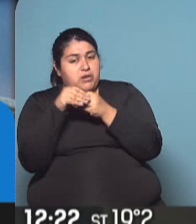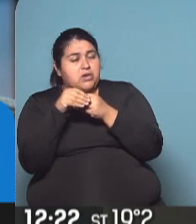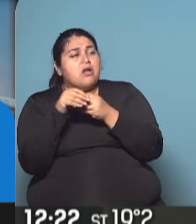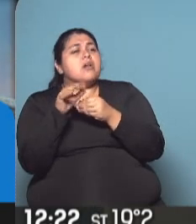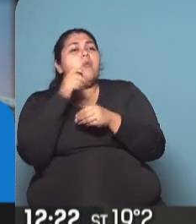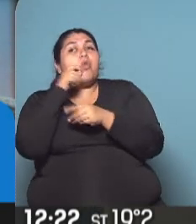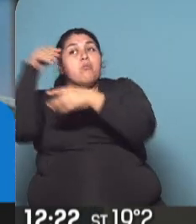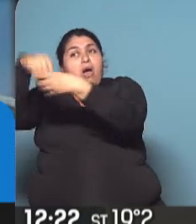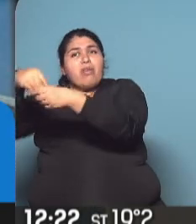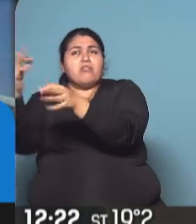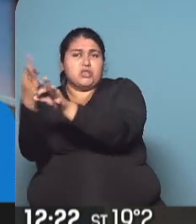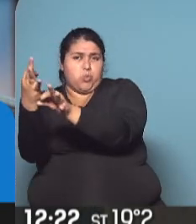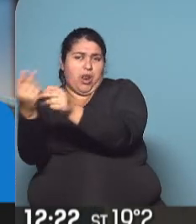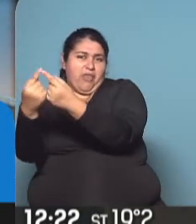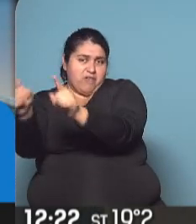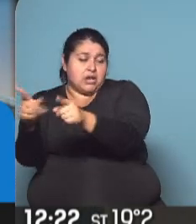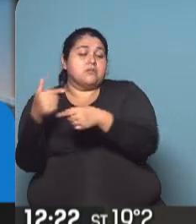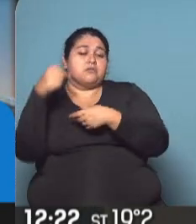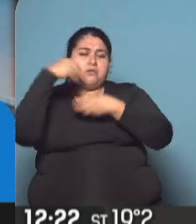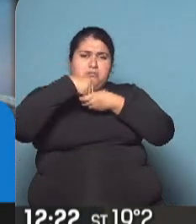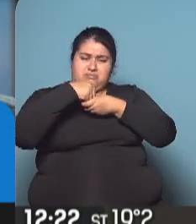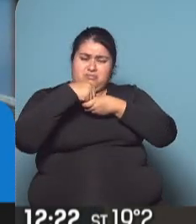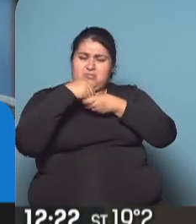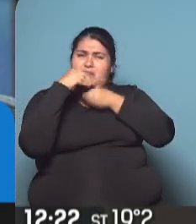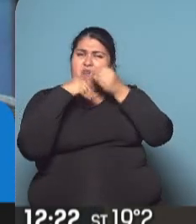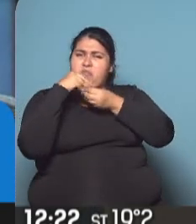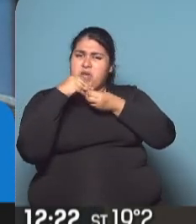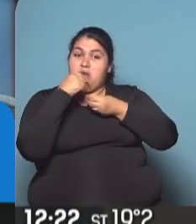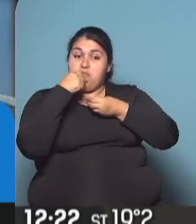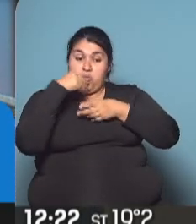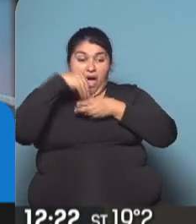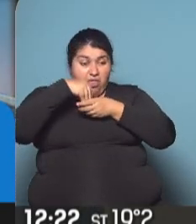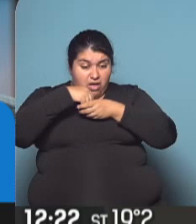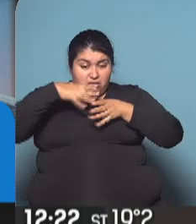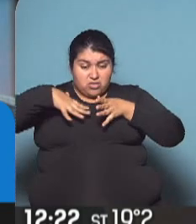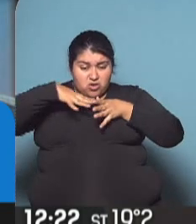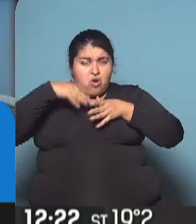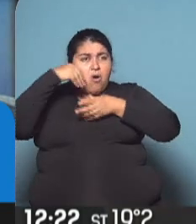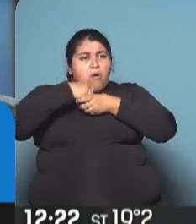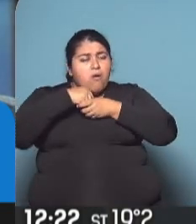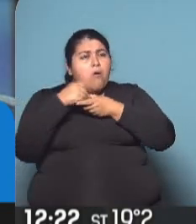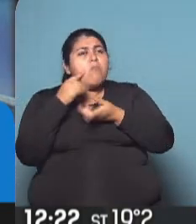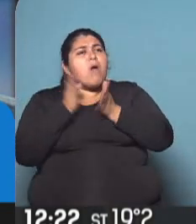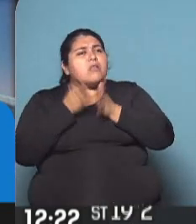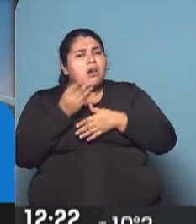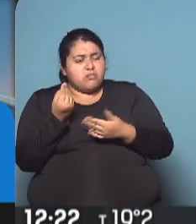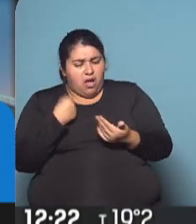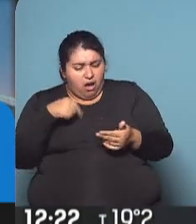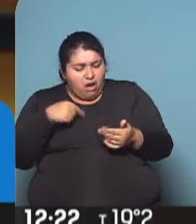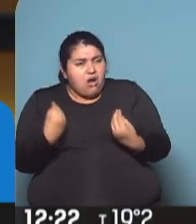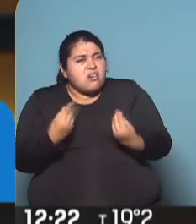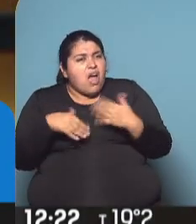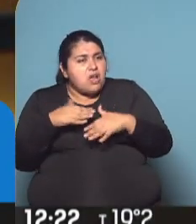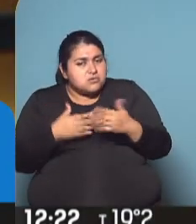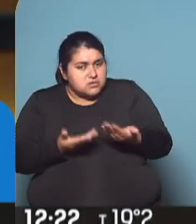el colegio, tiene a su familia como protección. Pero ¿qué sucede cuando en el seno familiar el niño es maltratado? ¿Dónde va ese Se